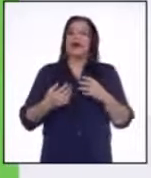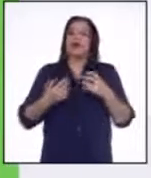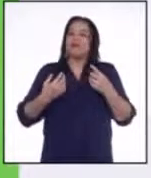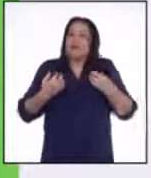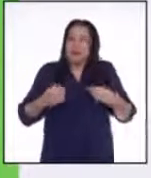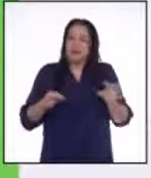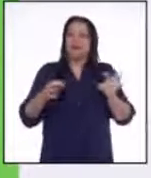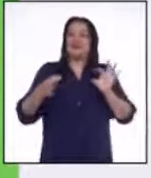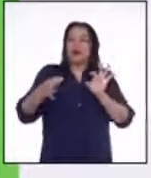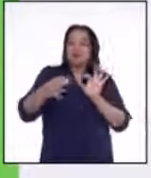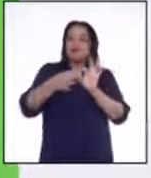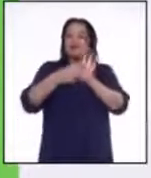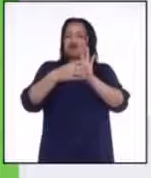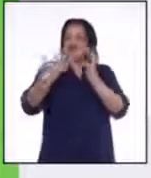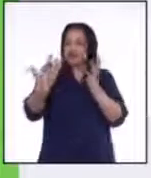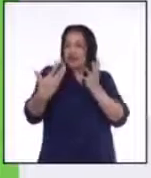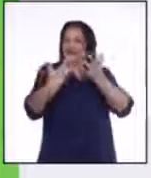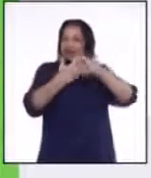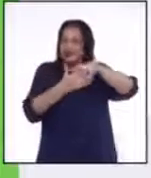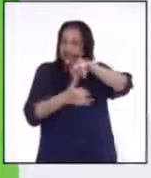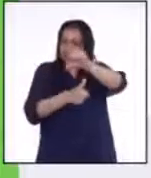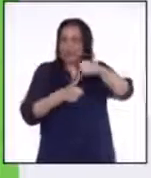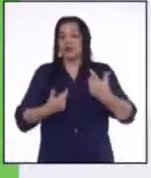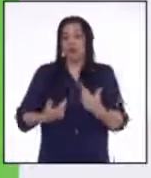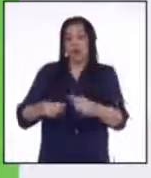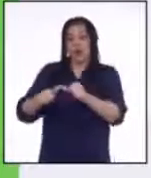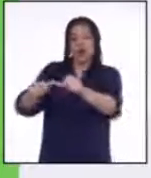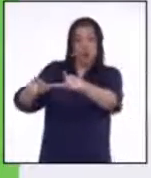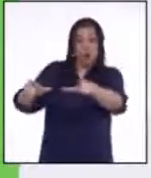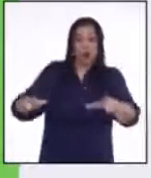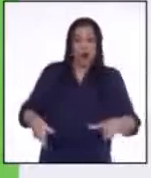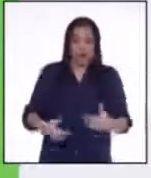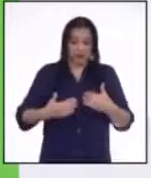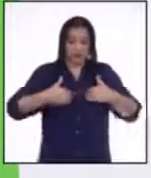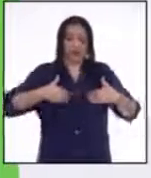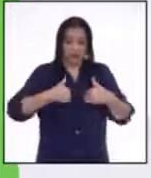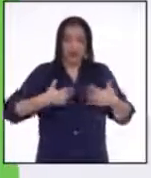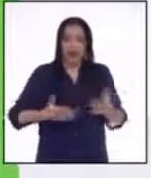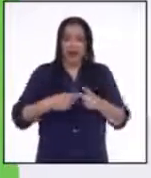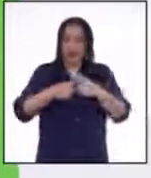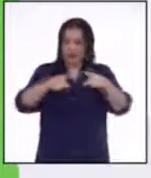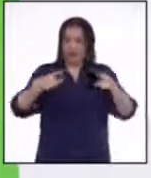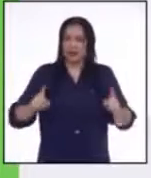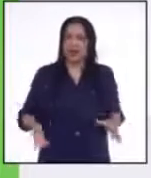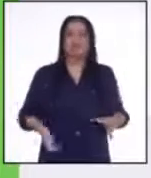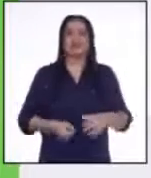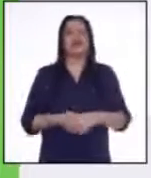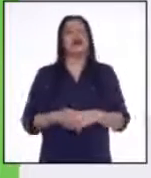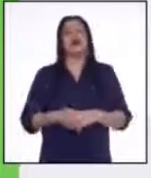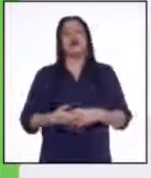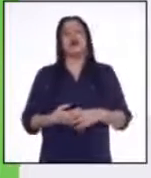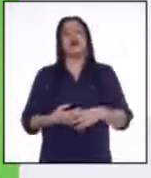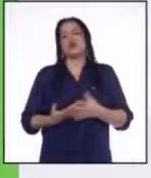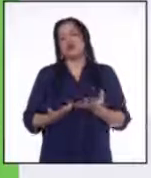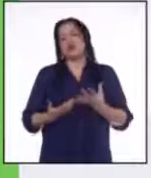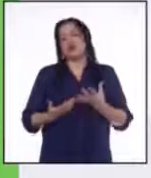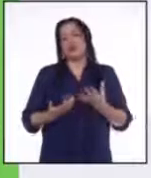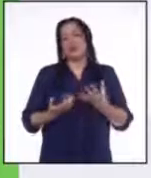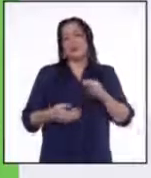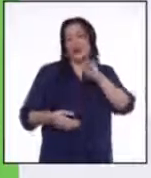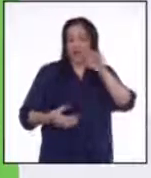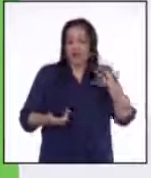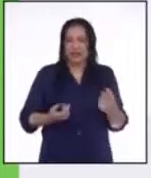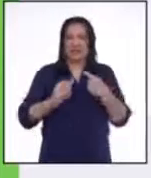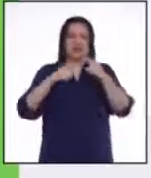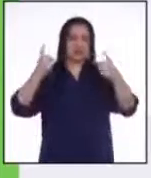de estrechez entre no solamente el territorio, no solamente las especies como el manatí, o los lobos de río, o los guacamayos,